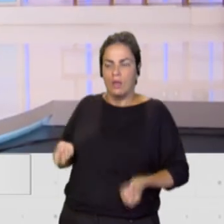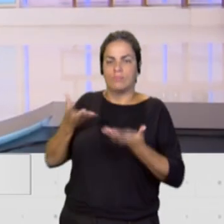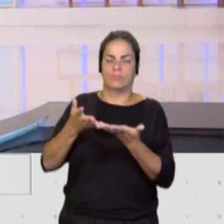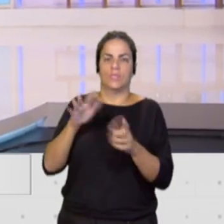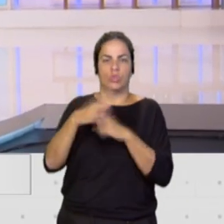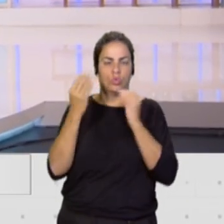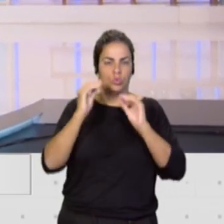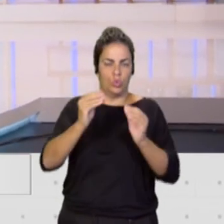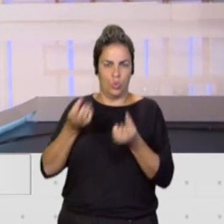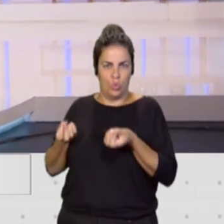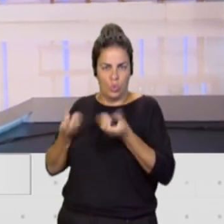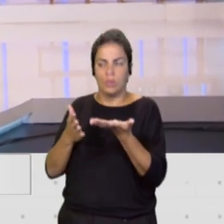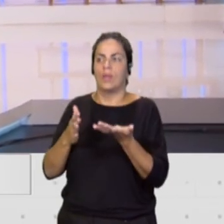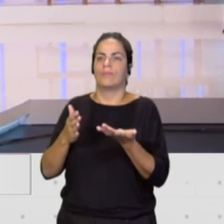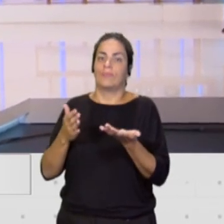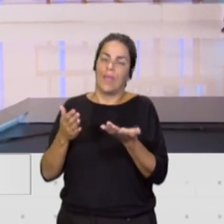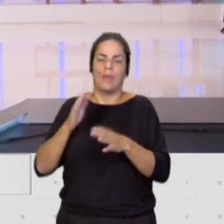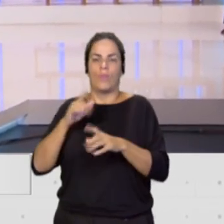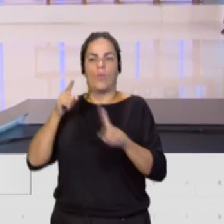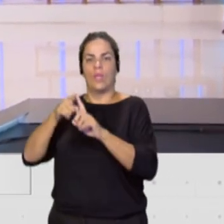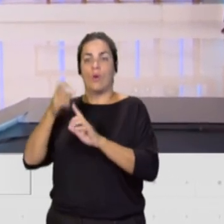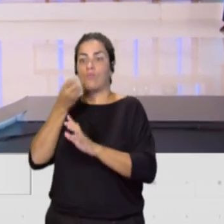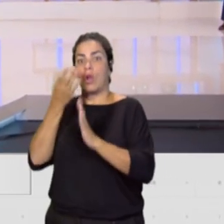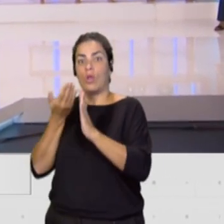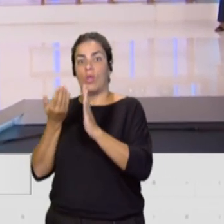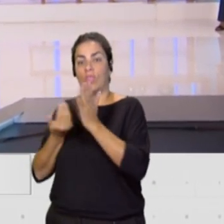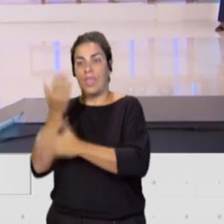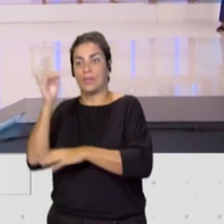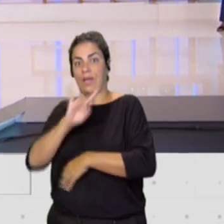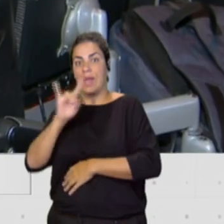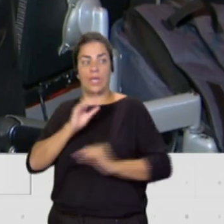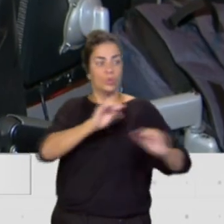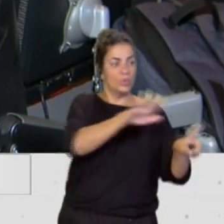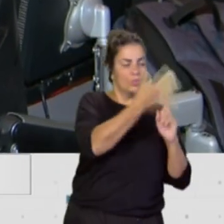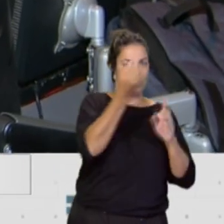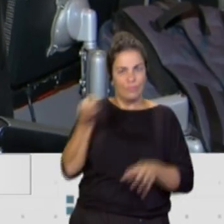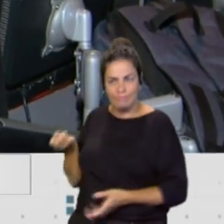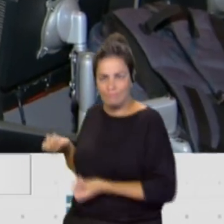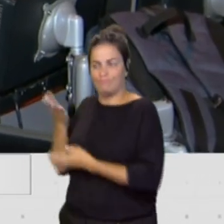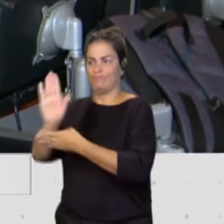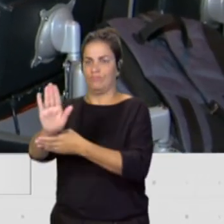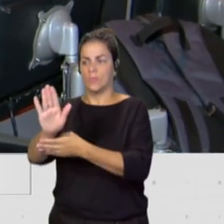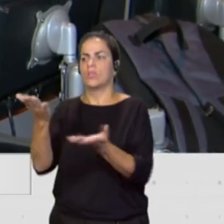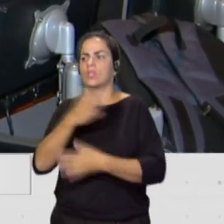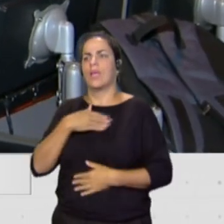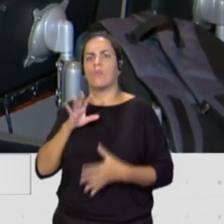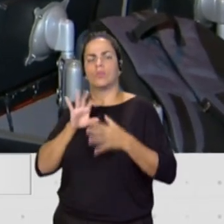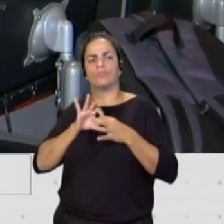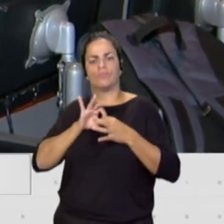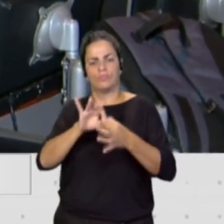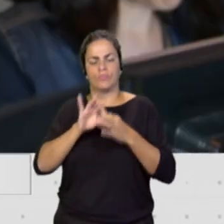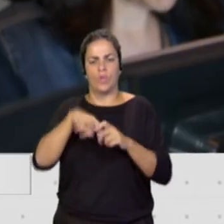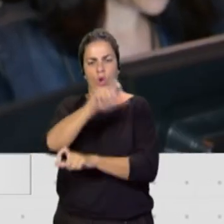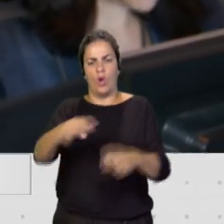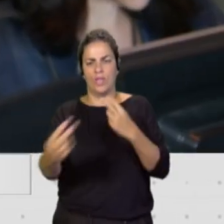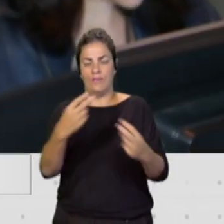de alguna manera Buenos Días Canarias haga de altavoz lo que les ocurre y queremos precisamente potenciar esa conexión con los televidentes de Televisión